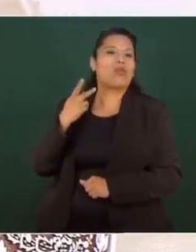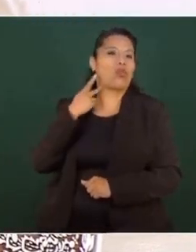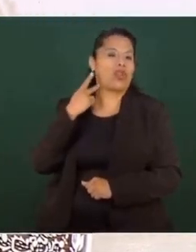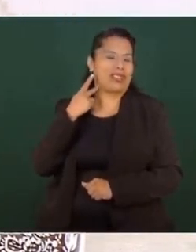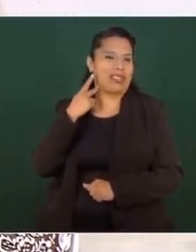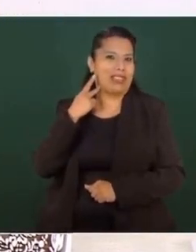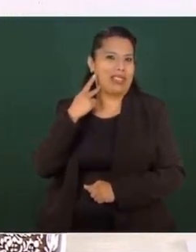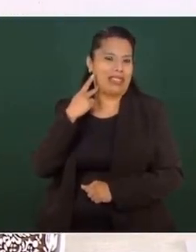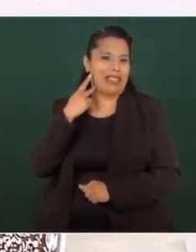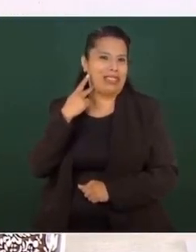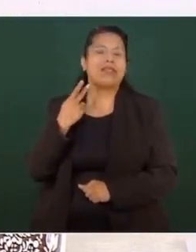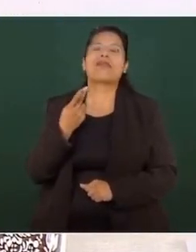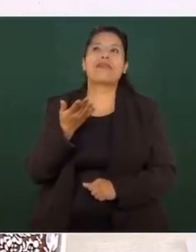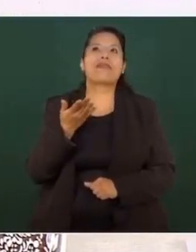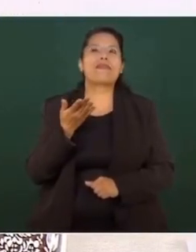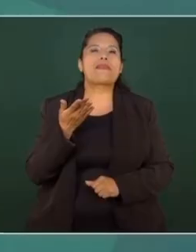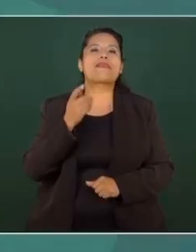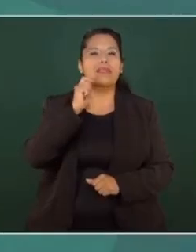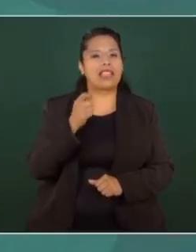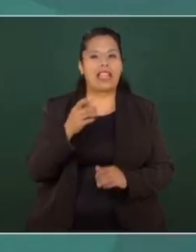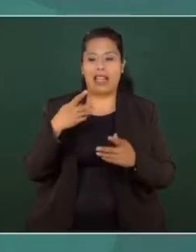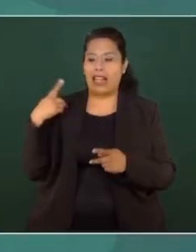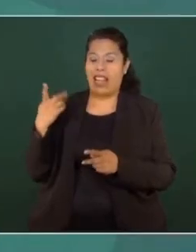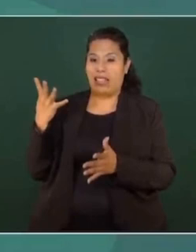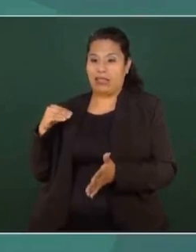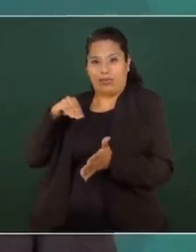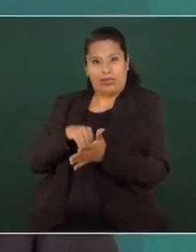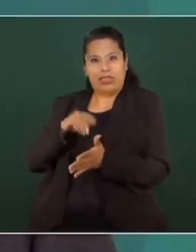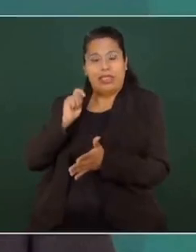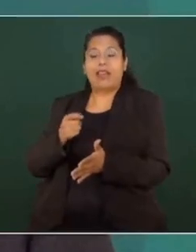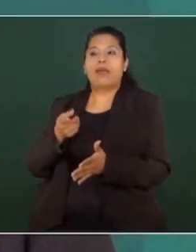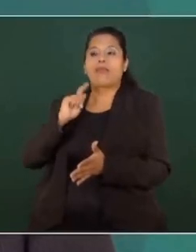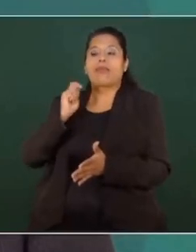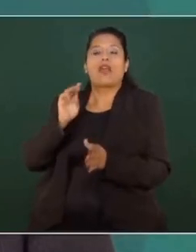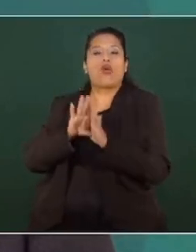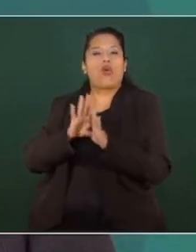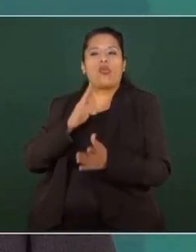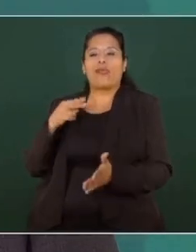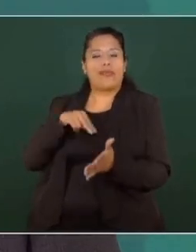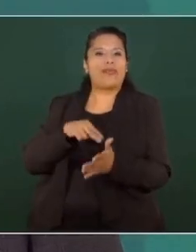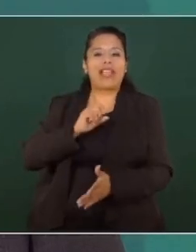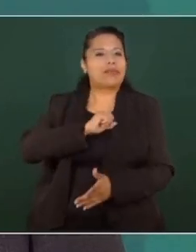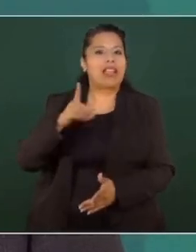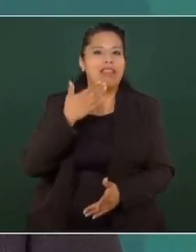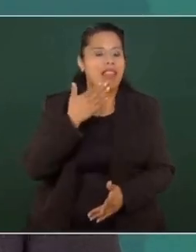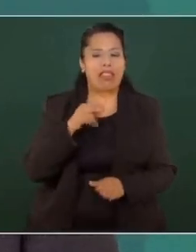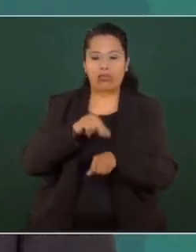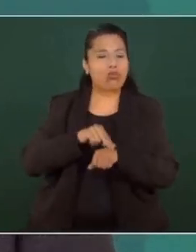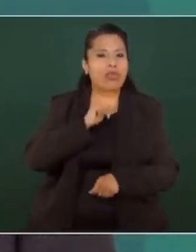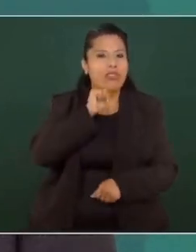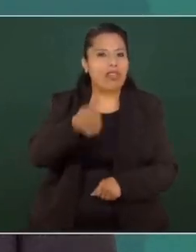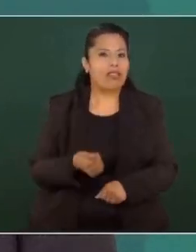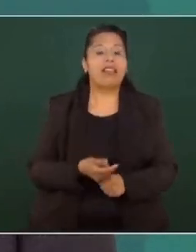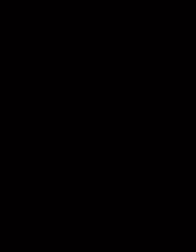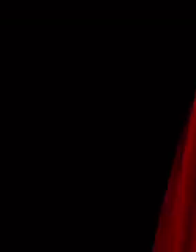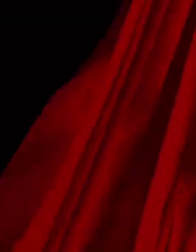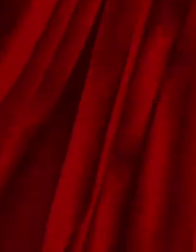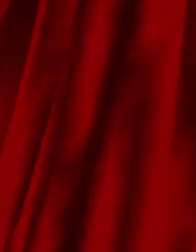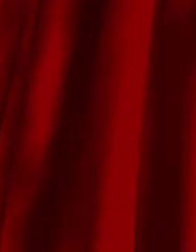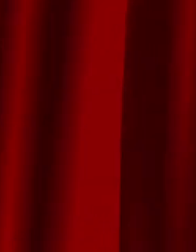que impusieron los neoliberales, no tenemos los médicos ni los especialistas que requiere nuestro país.